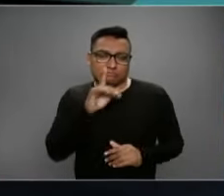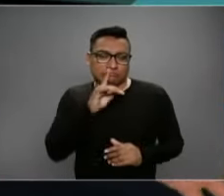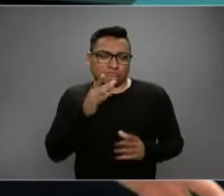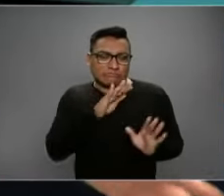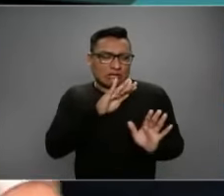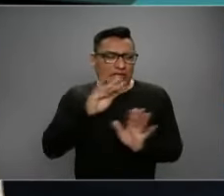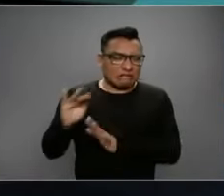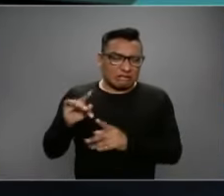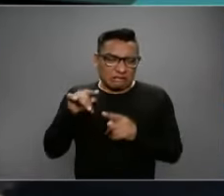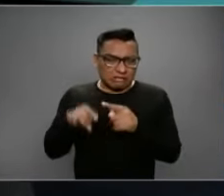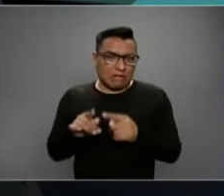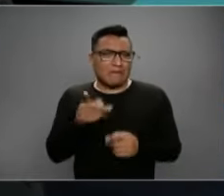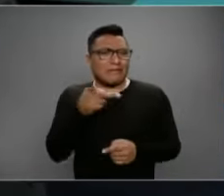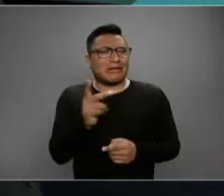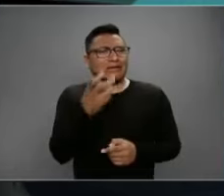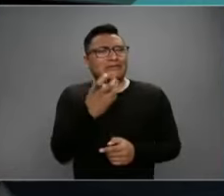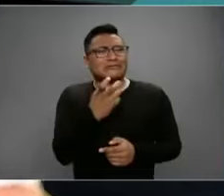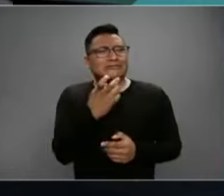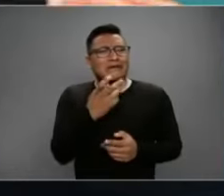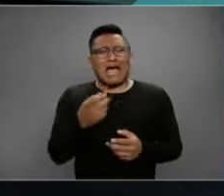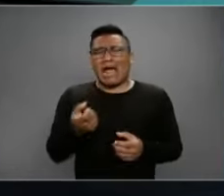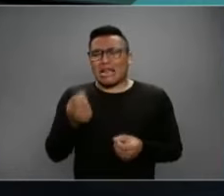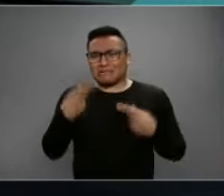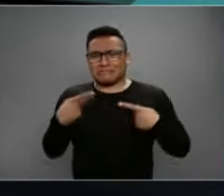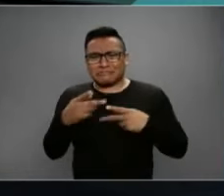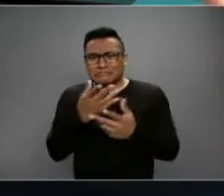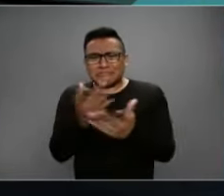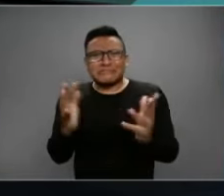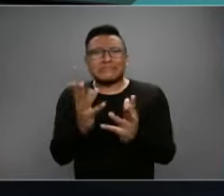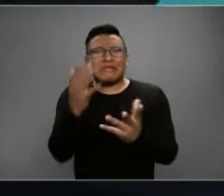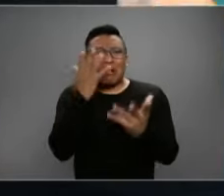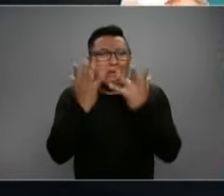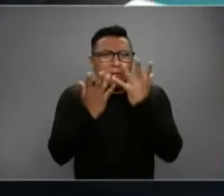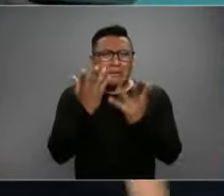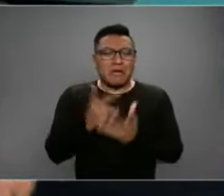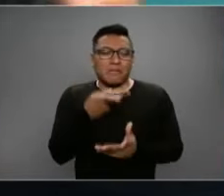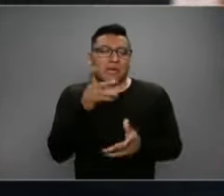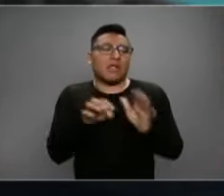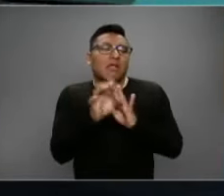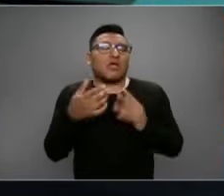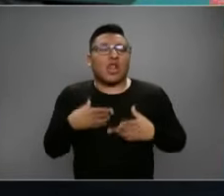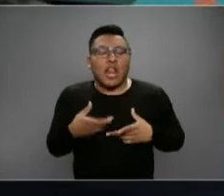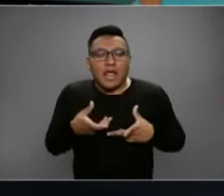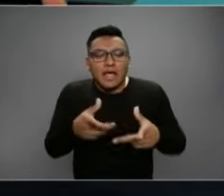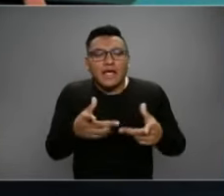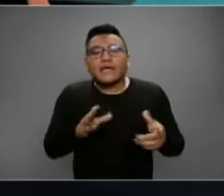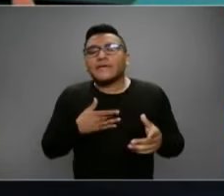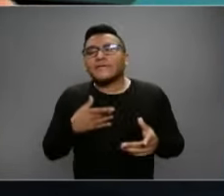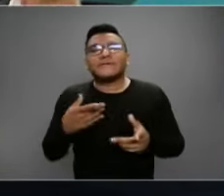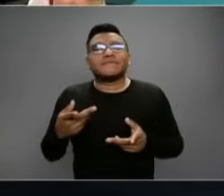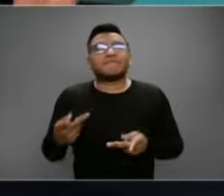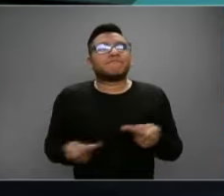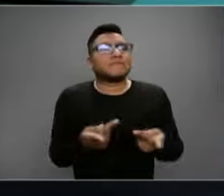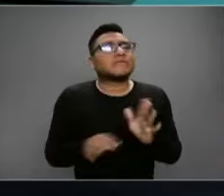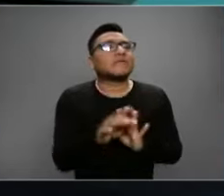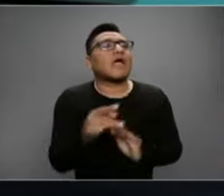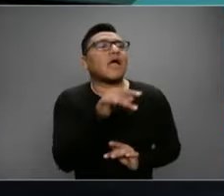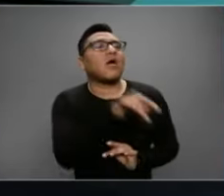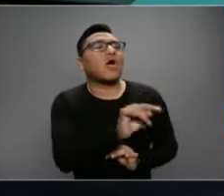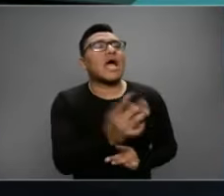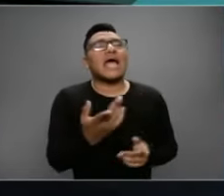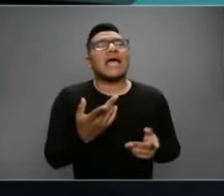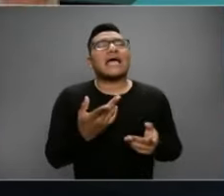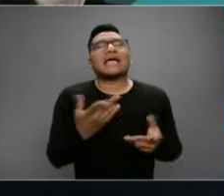Pero todo eso confunde mucho a la gente. Yo he hecho algunos ejercicios de salir a las calles, por ejemplo, a preguntarle a la gente qué saben de